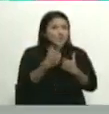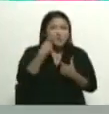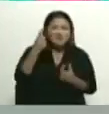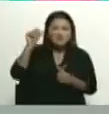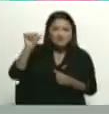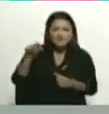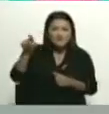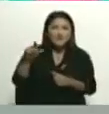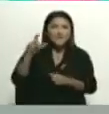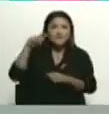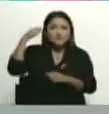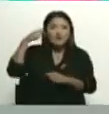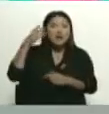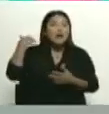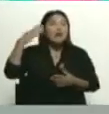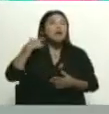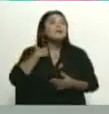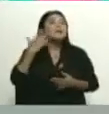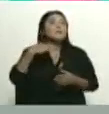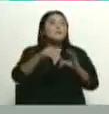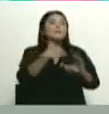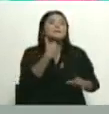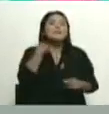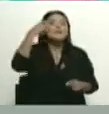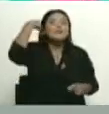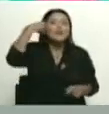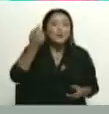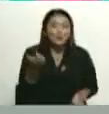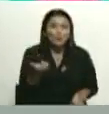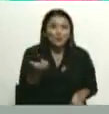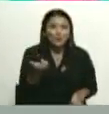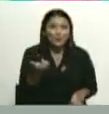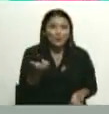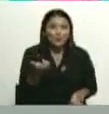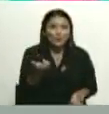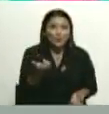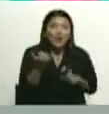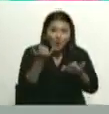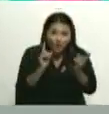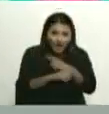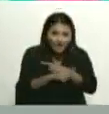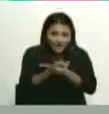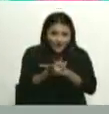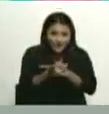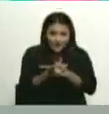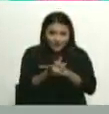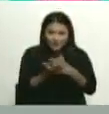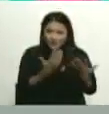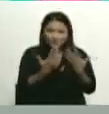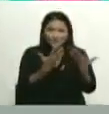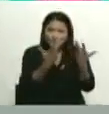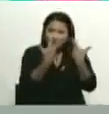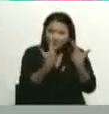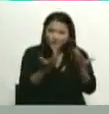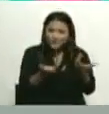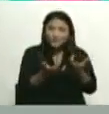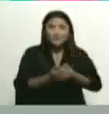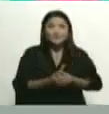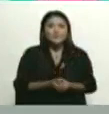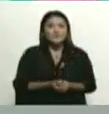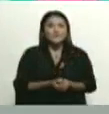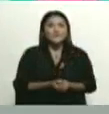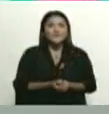contenido. Antes nosotros decíamos, pásame el video, decía uno. Todo ha cambiado. Yo se lo dije hoy